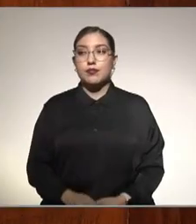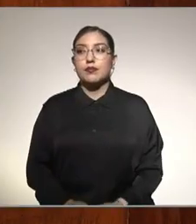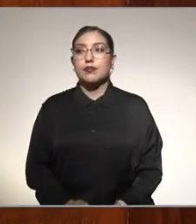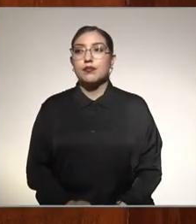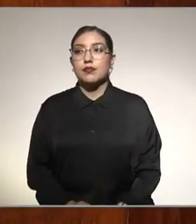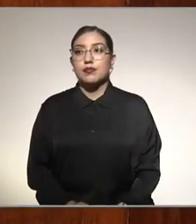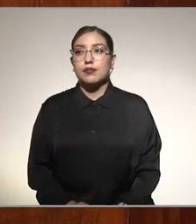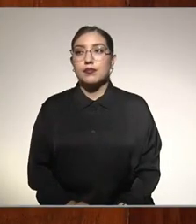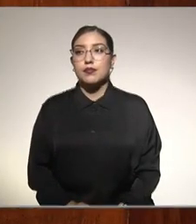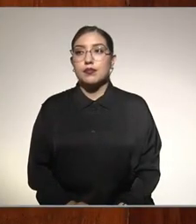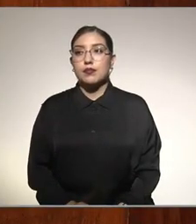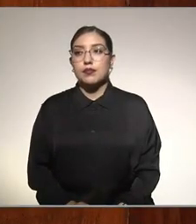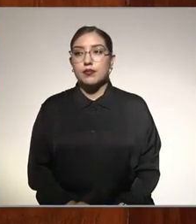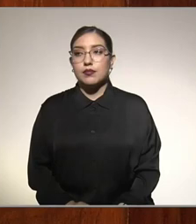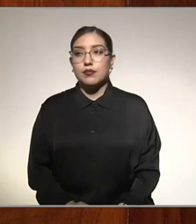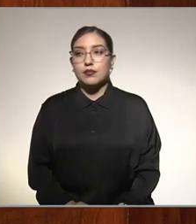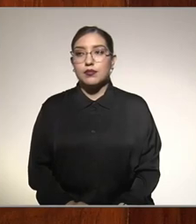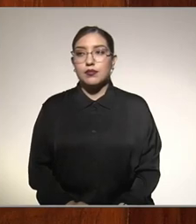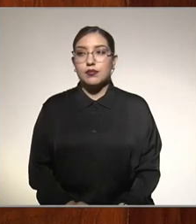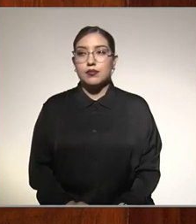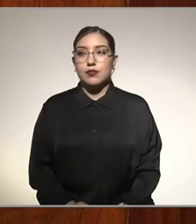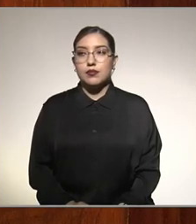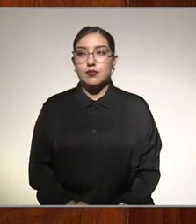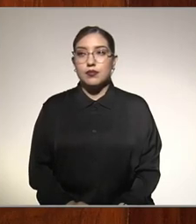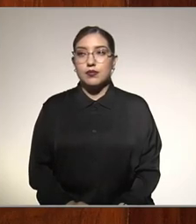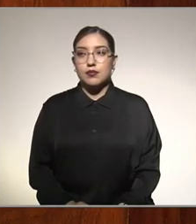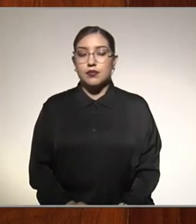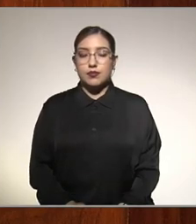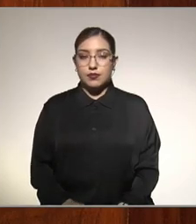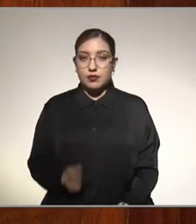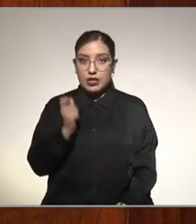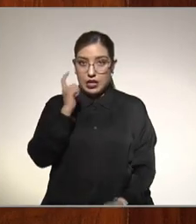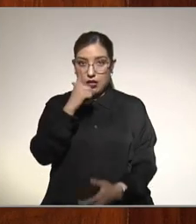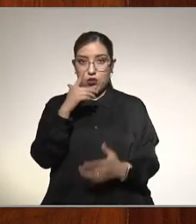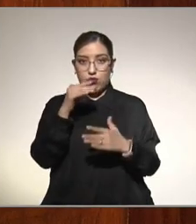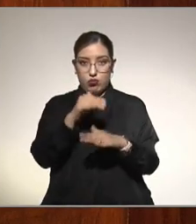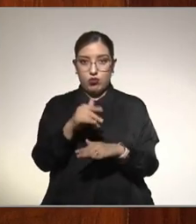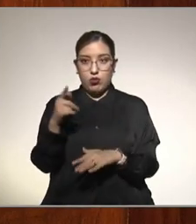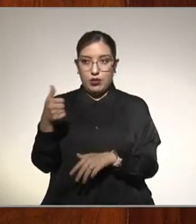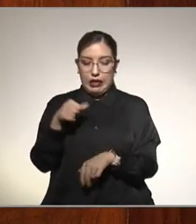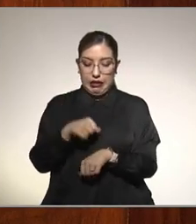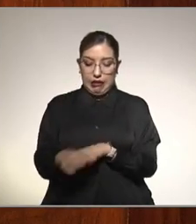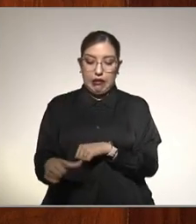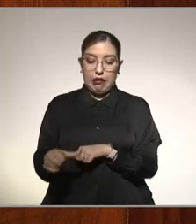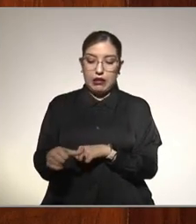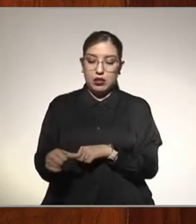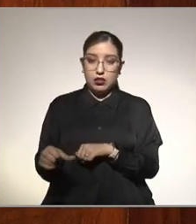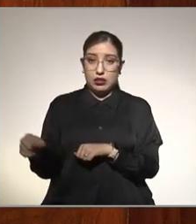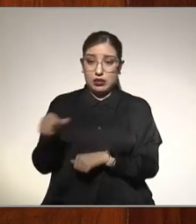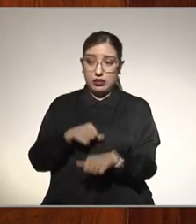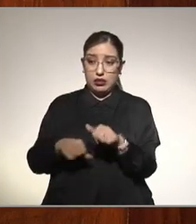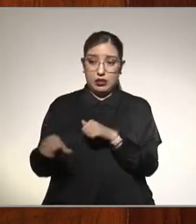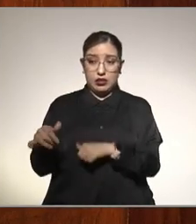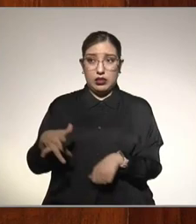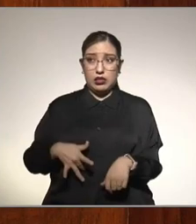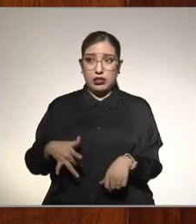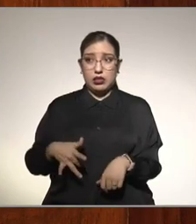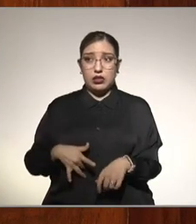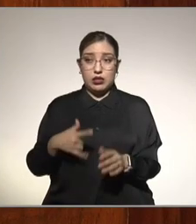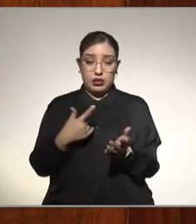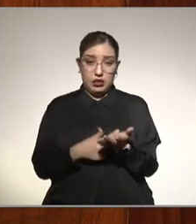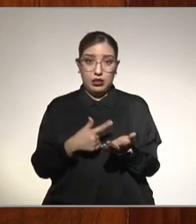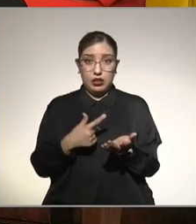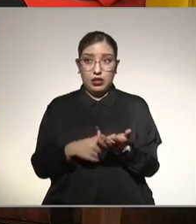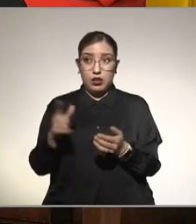también una de las primeras indicaciones de trasplante hepático ha sido el hígado graso pero cuando está